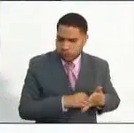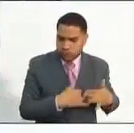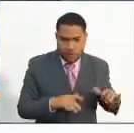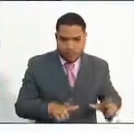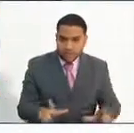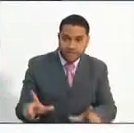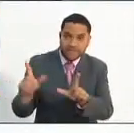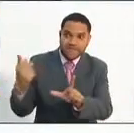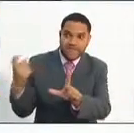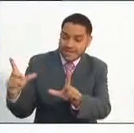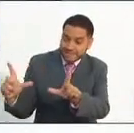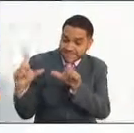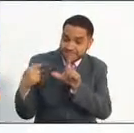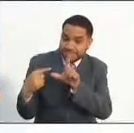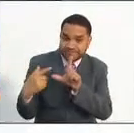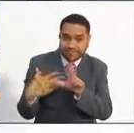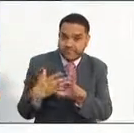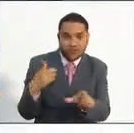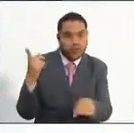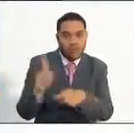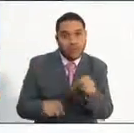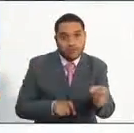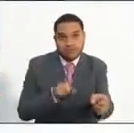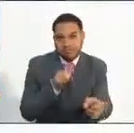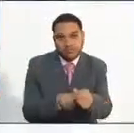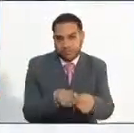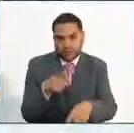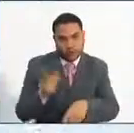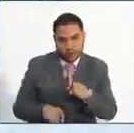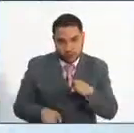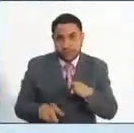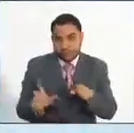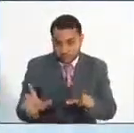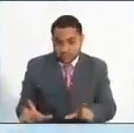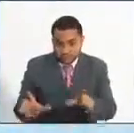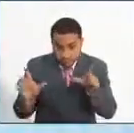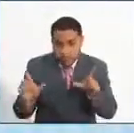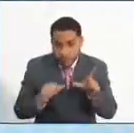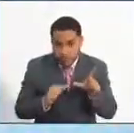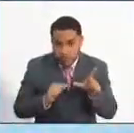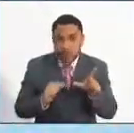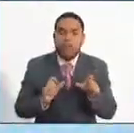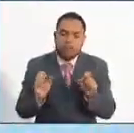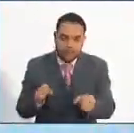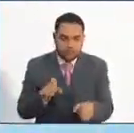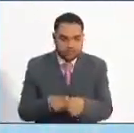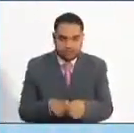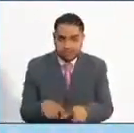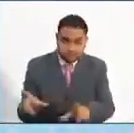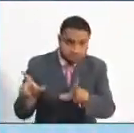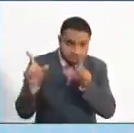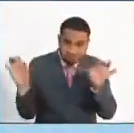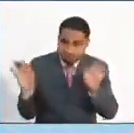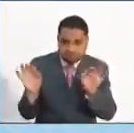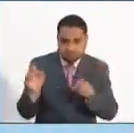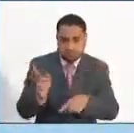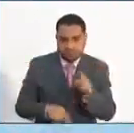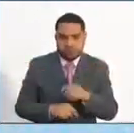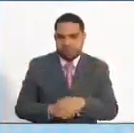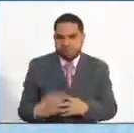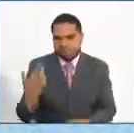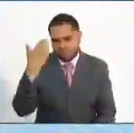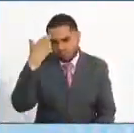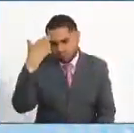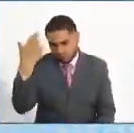inscribirse no podría presentarse al empleo con estas características. Y en el nivel profesional, estos títulos